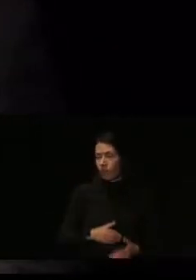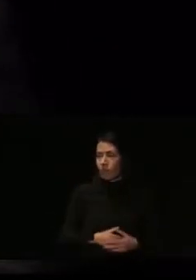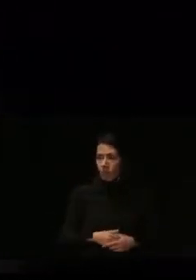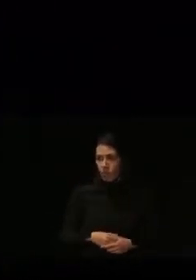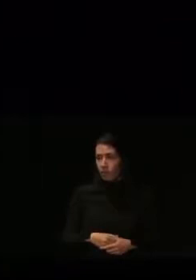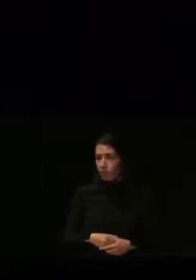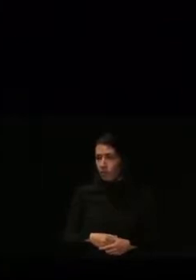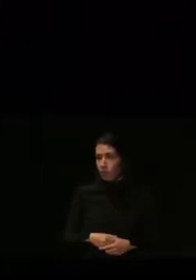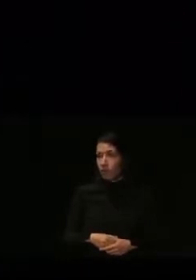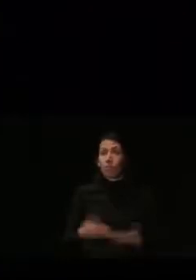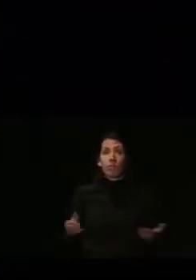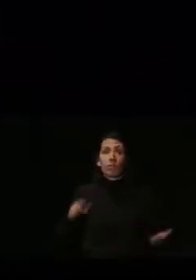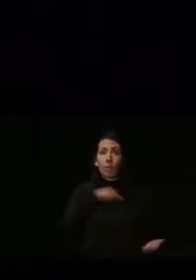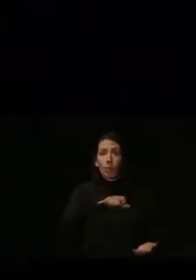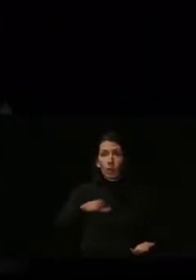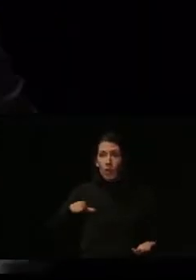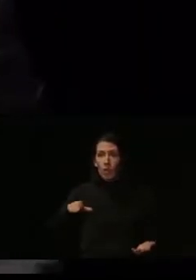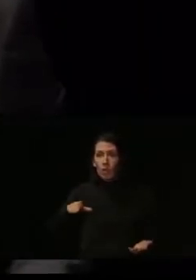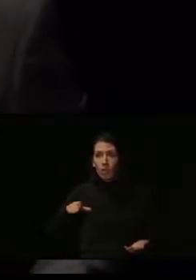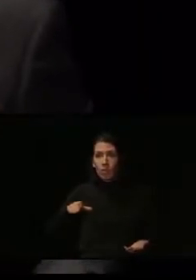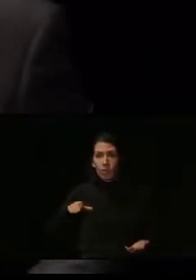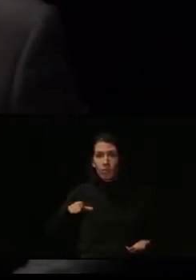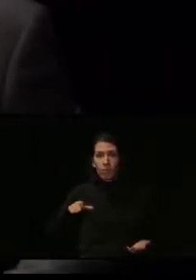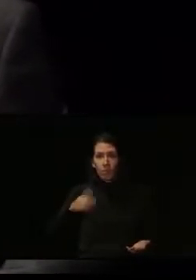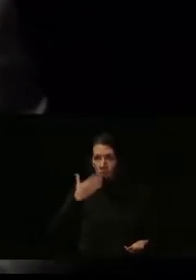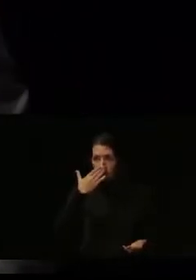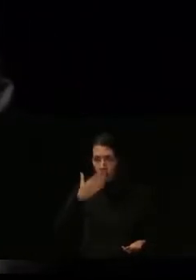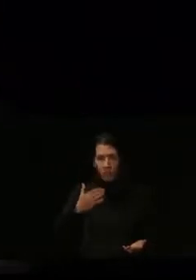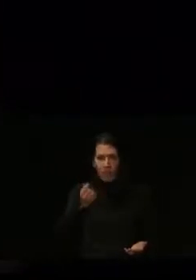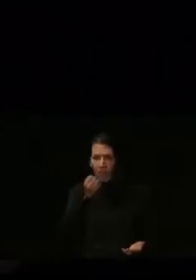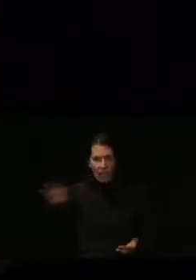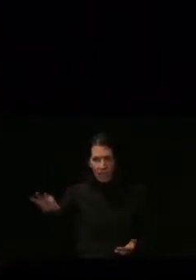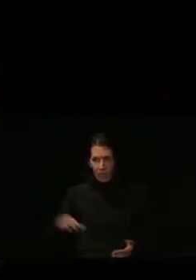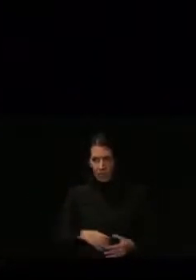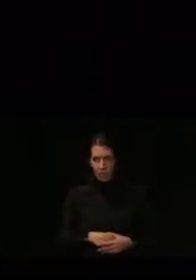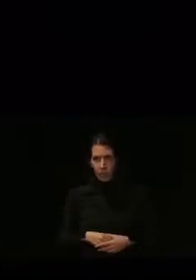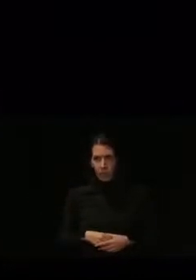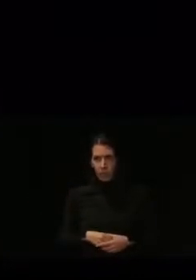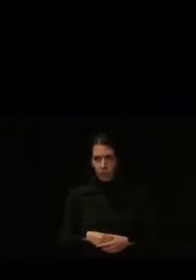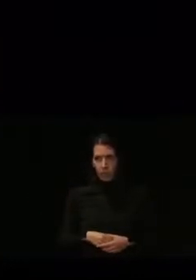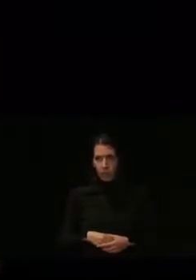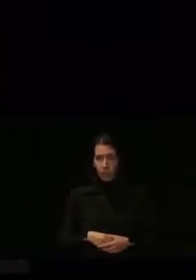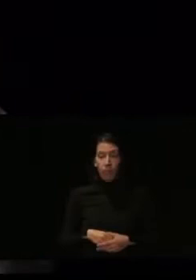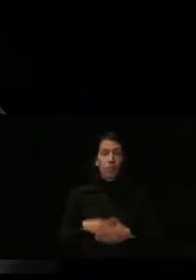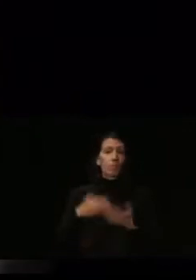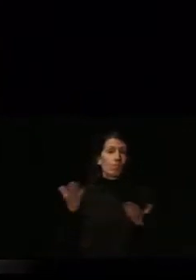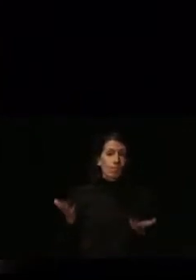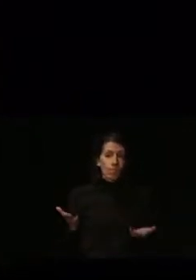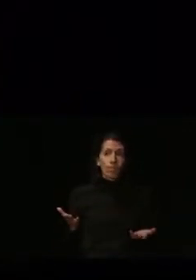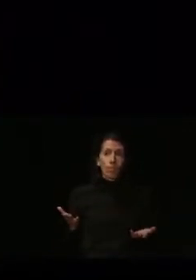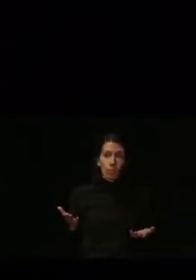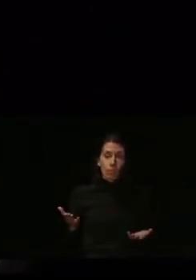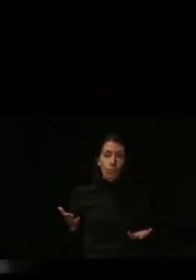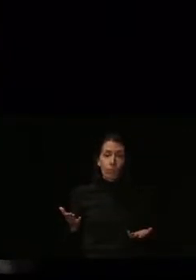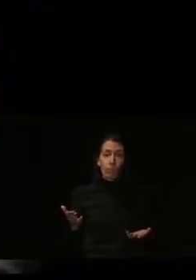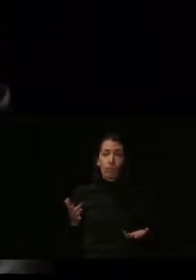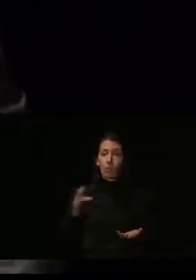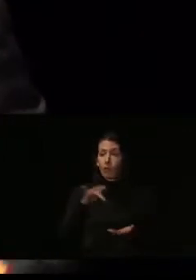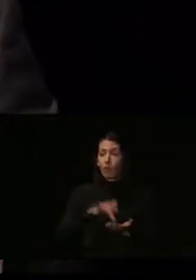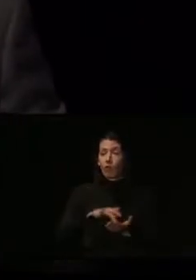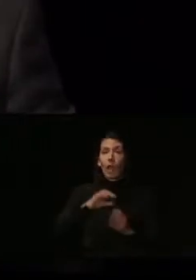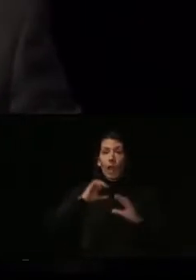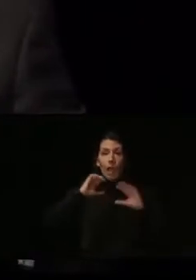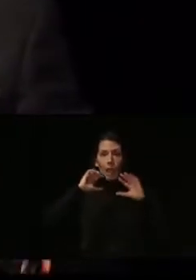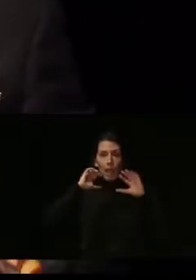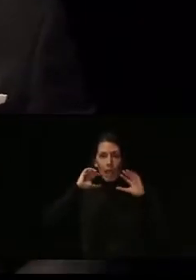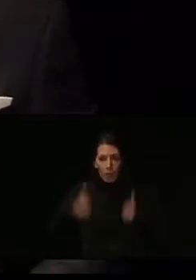Y era gente, fue gente realmente brillante. Claro, a continuación ha llegado el acto de la incorporación,